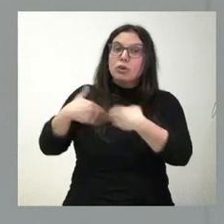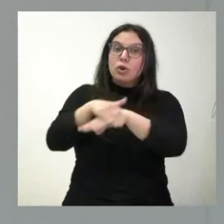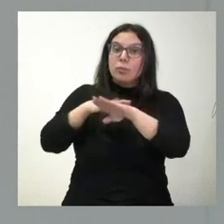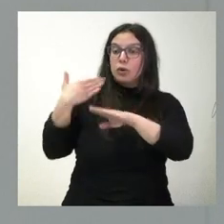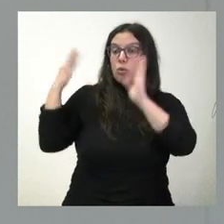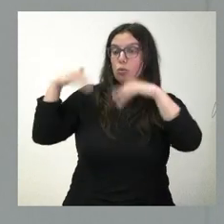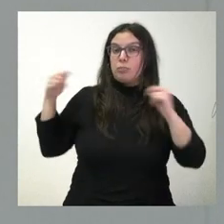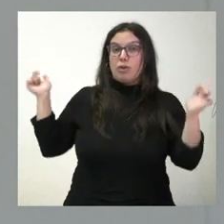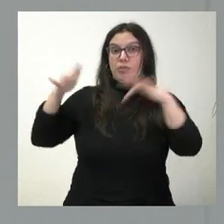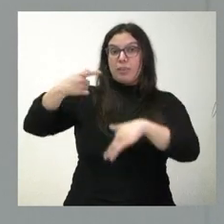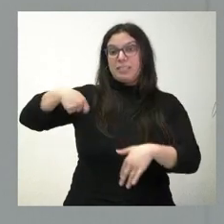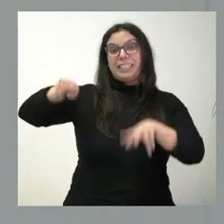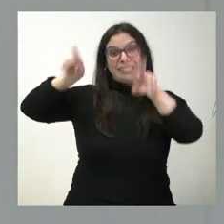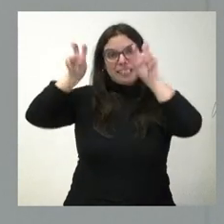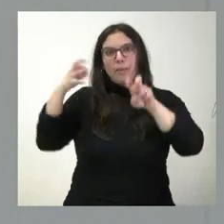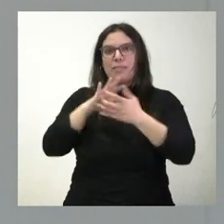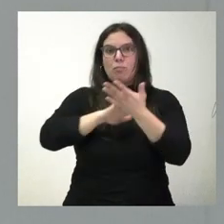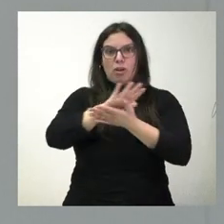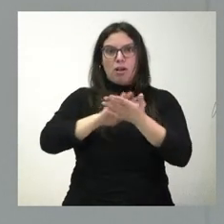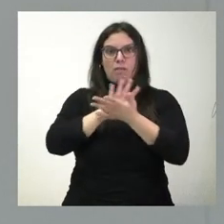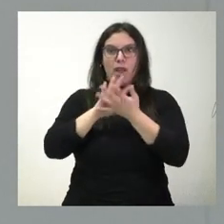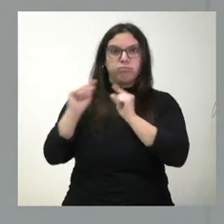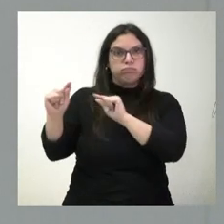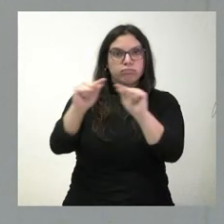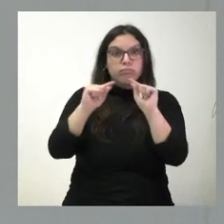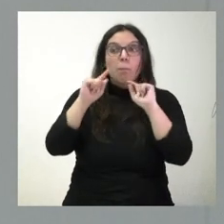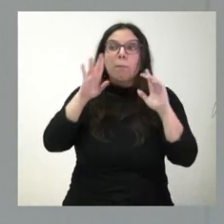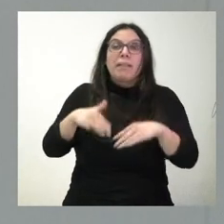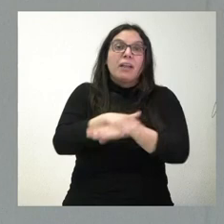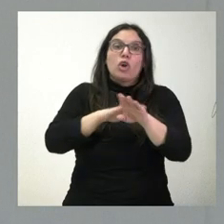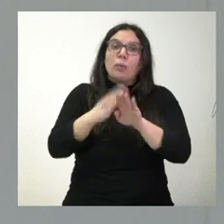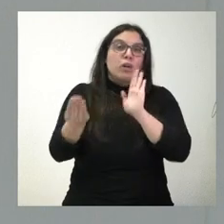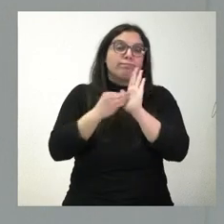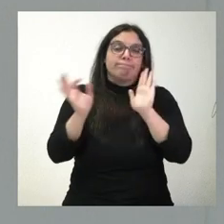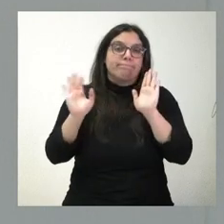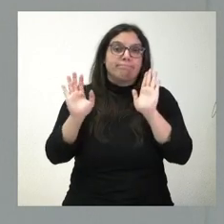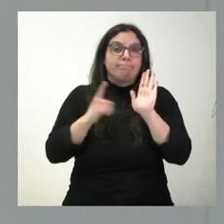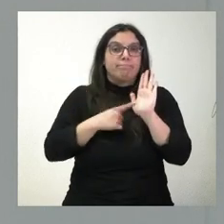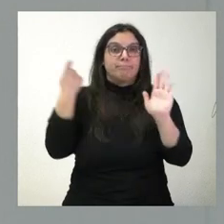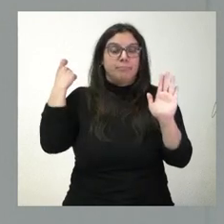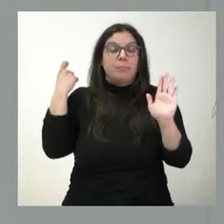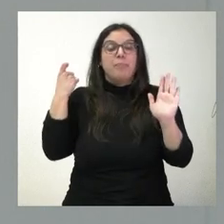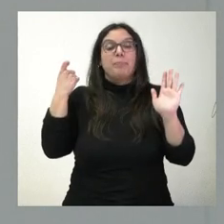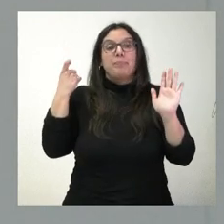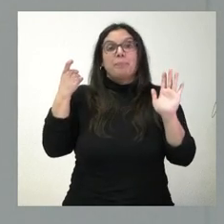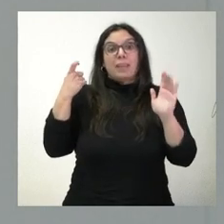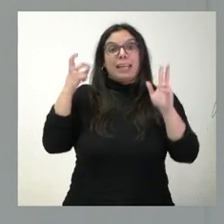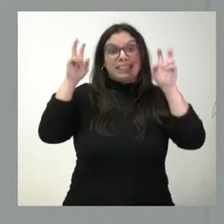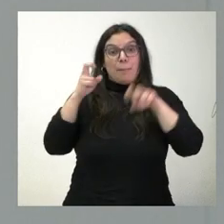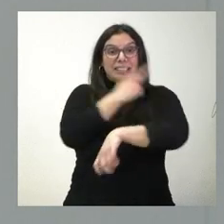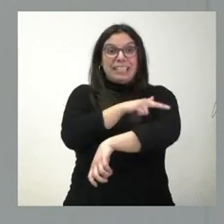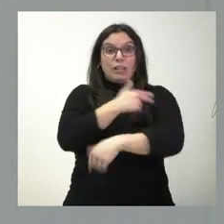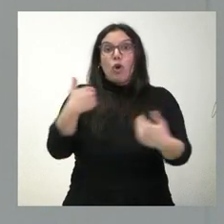presidentes que este asunto se tratara. Y se ve que el Gobierno decidió no incluirlo. Es de las pocas competencias que tiene el Gobierno en materia sanitaria.